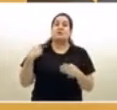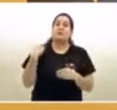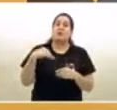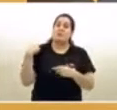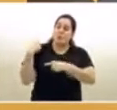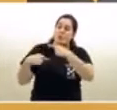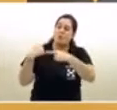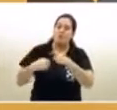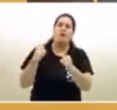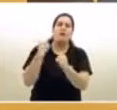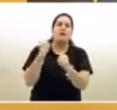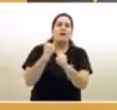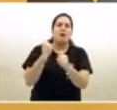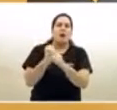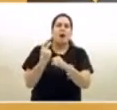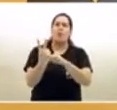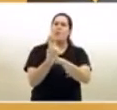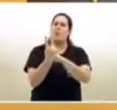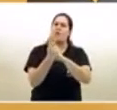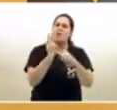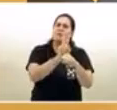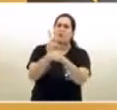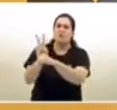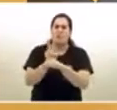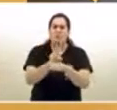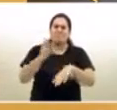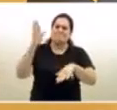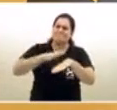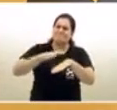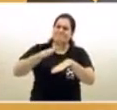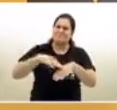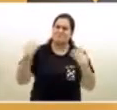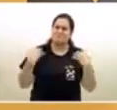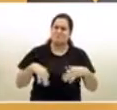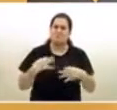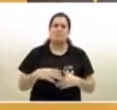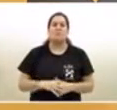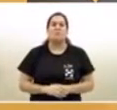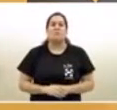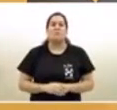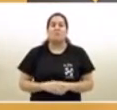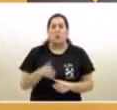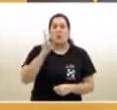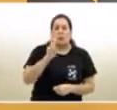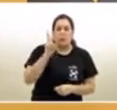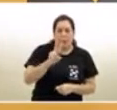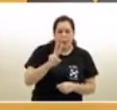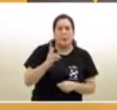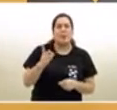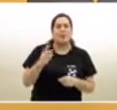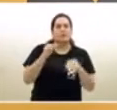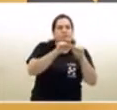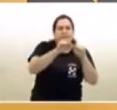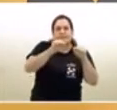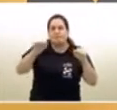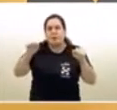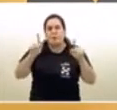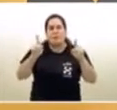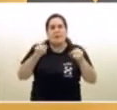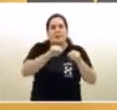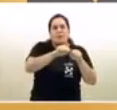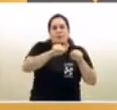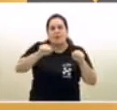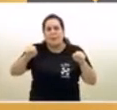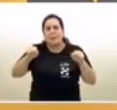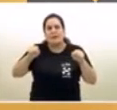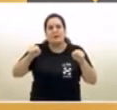cuidándonos con mucha responsabilidad. Pero insisto en la importancia de mirar la tendencia. Porque esa misma estabilidad es la